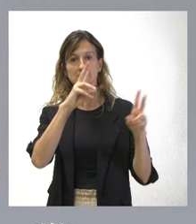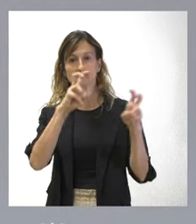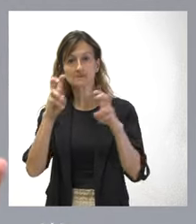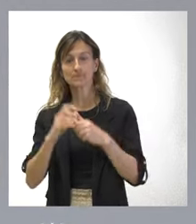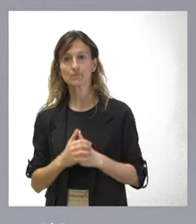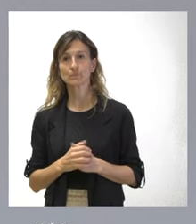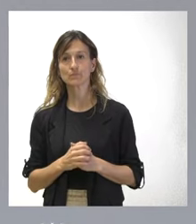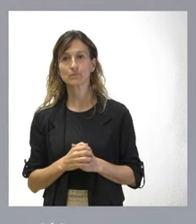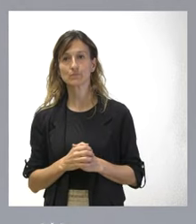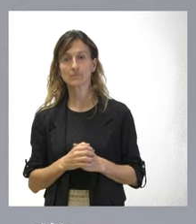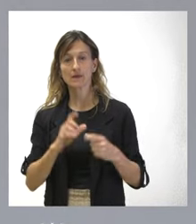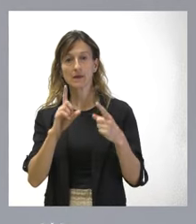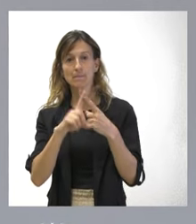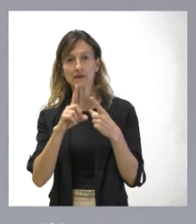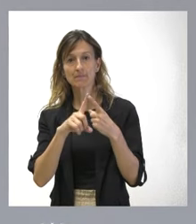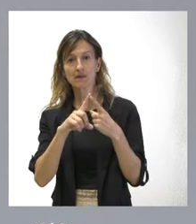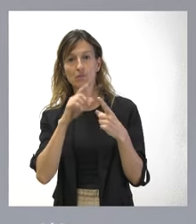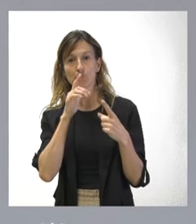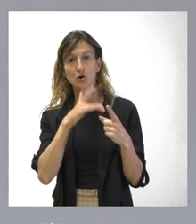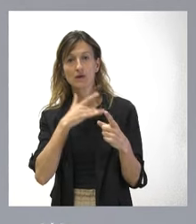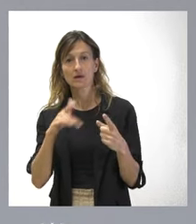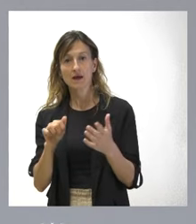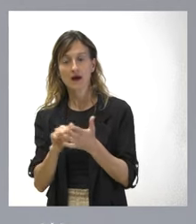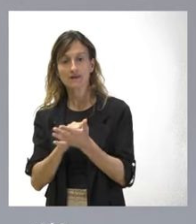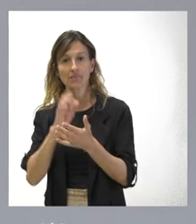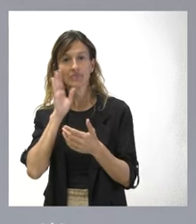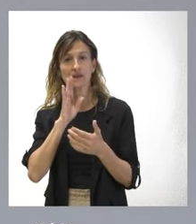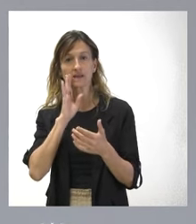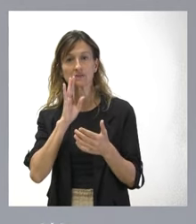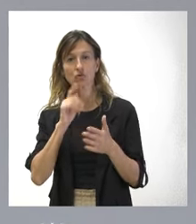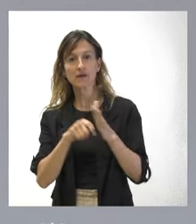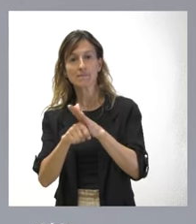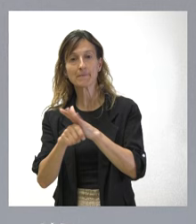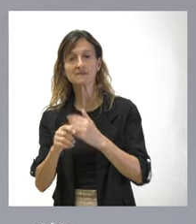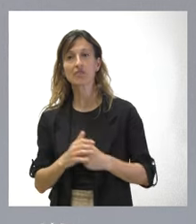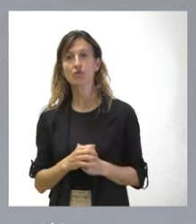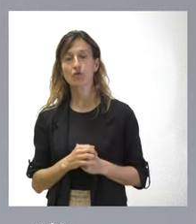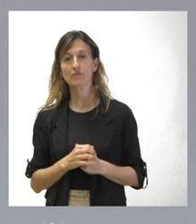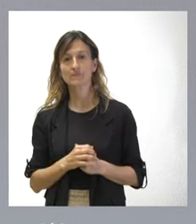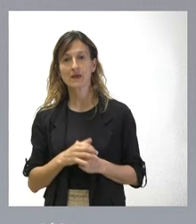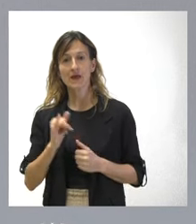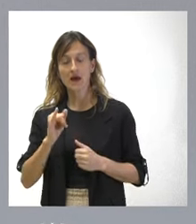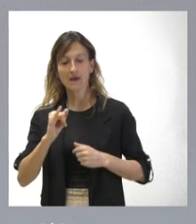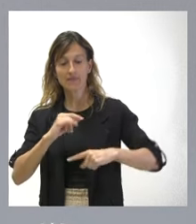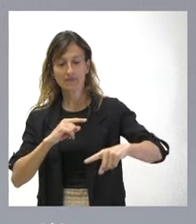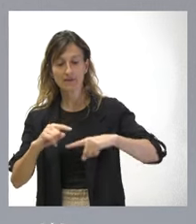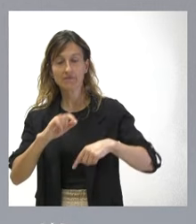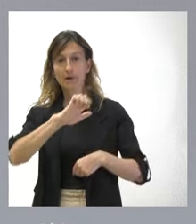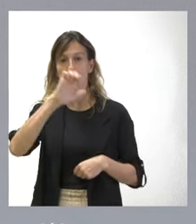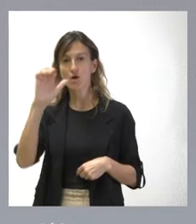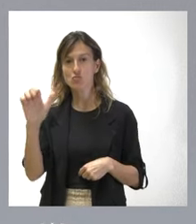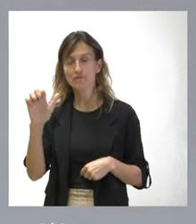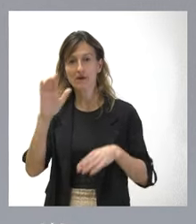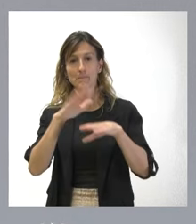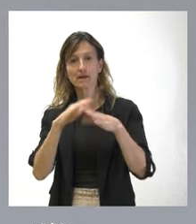En primer lugar, porque se amnistía el delito de malversación, hay una directiva europea que unifica